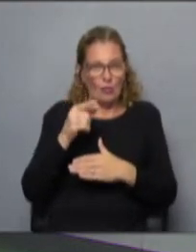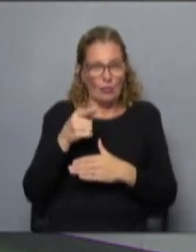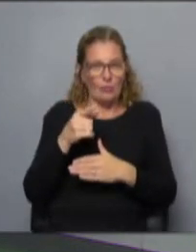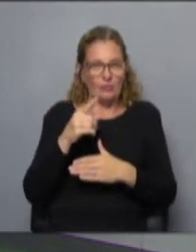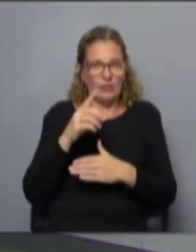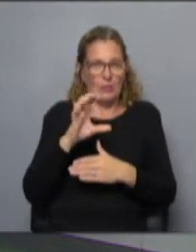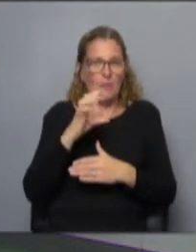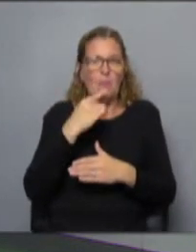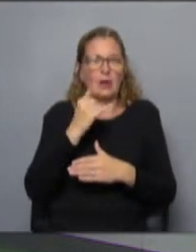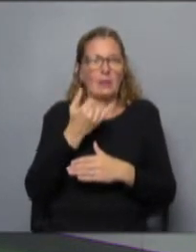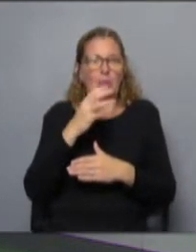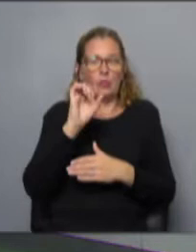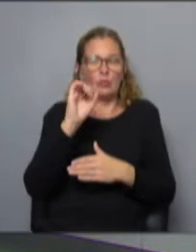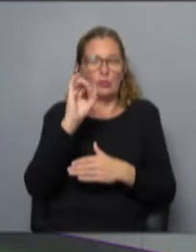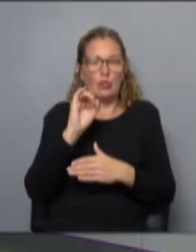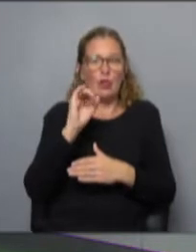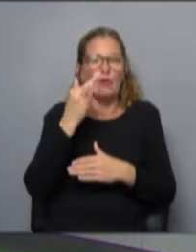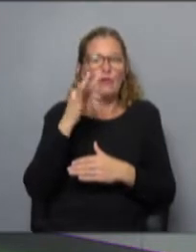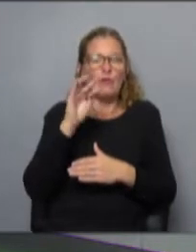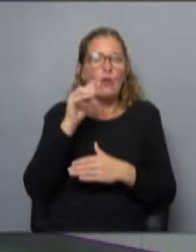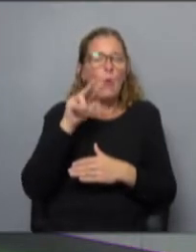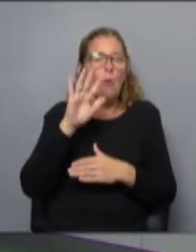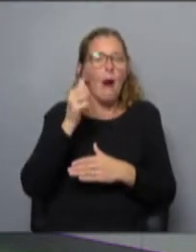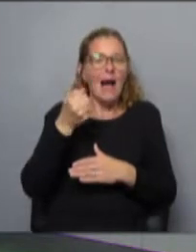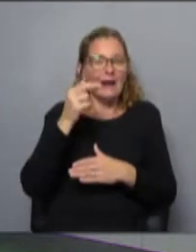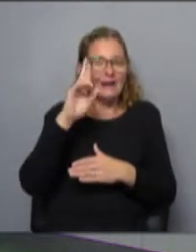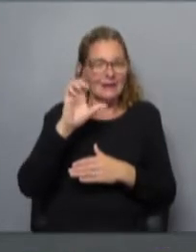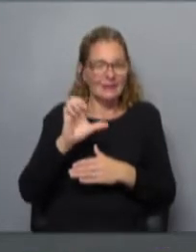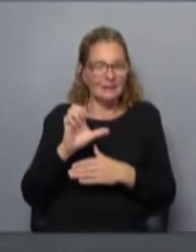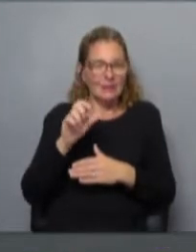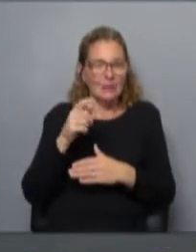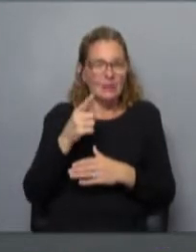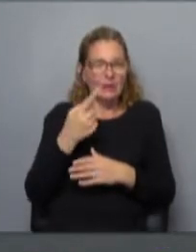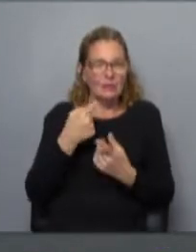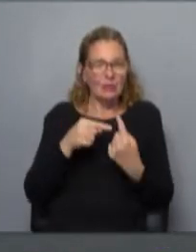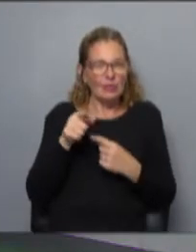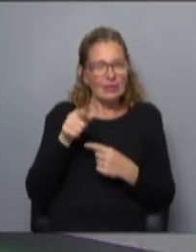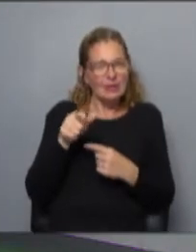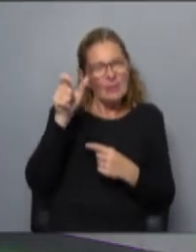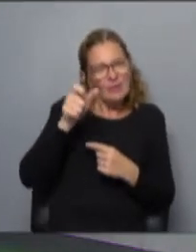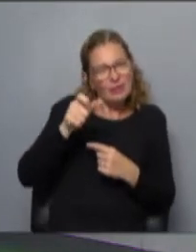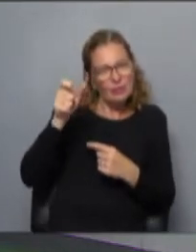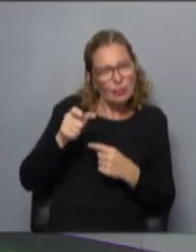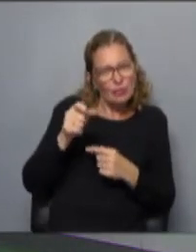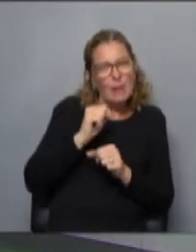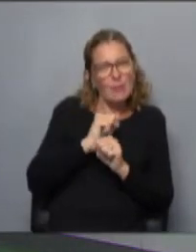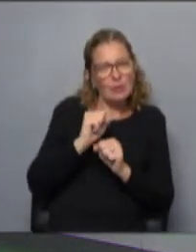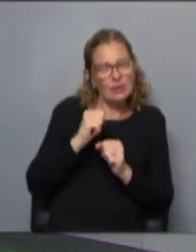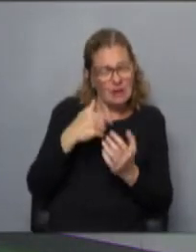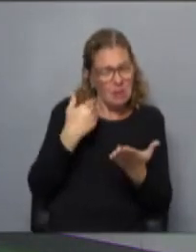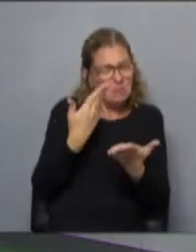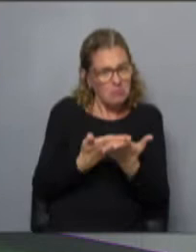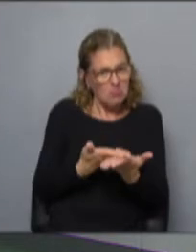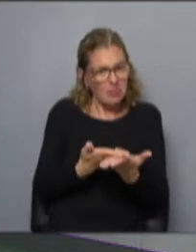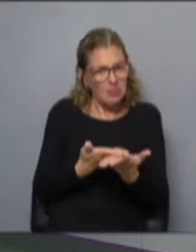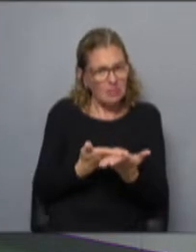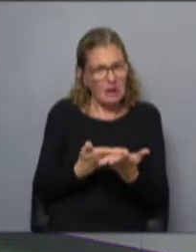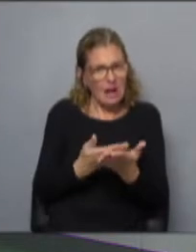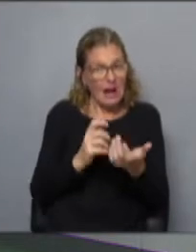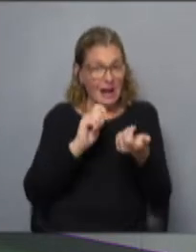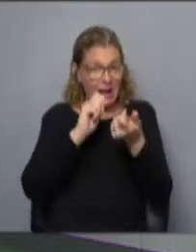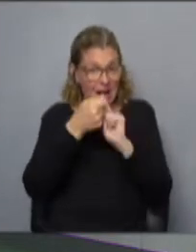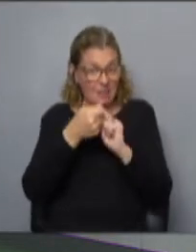software como cualquier otro. O sea que la gente podría incidir, digamos. No directamente, sino proponer eventuales cambios. En la medida que se